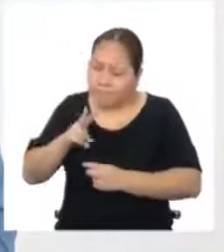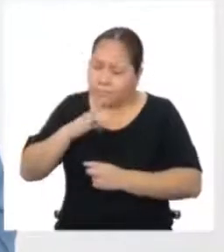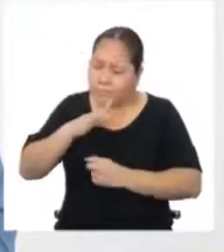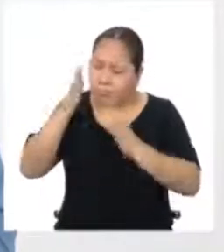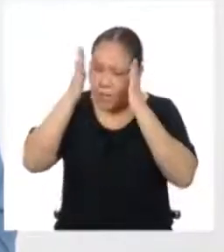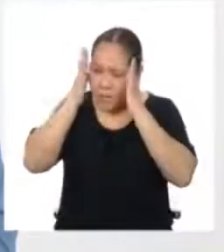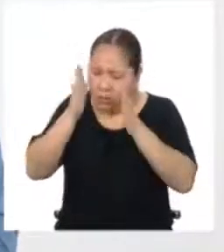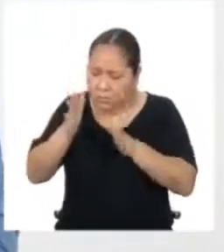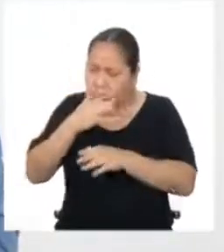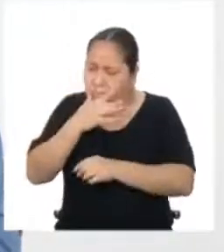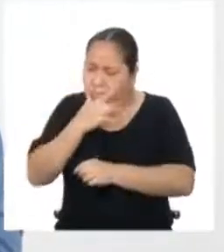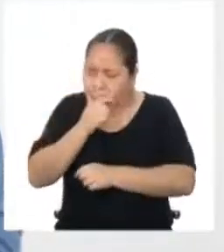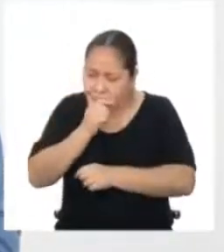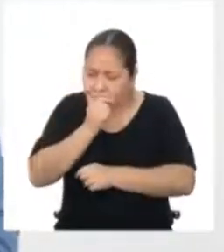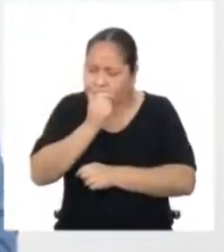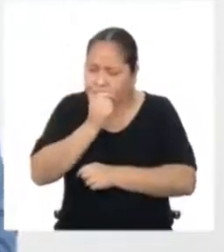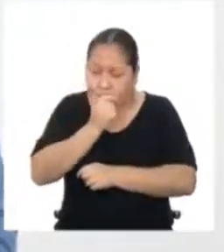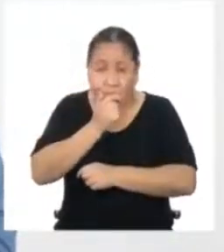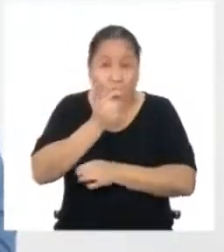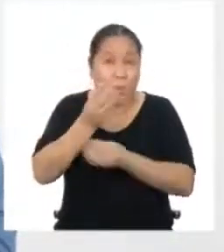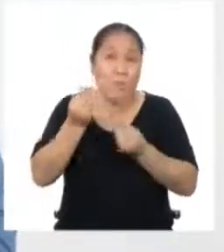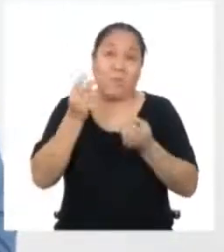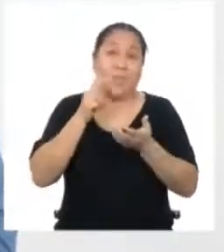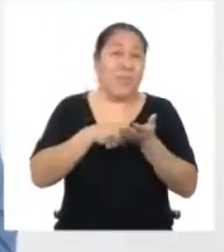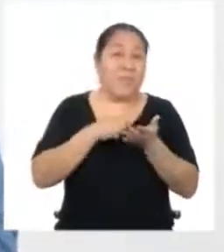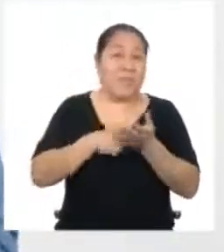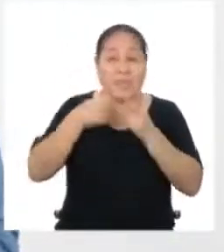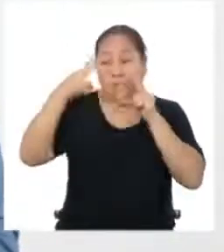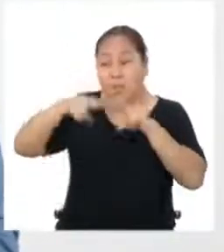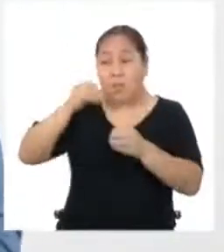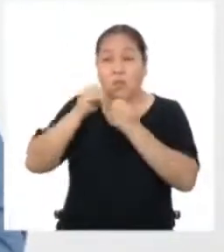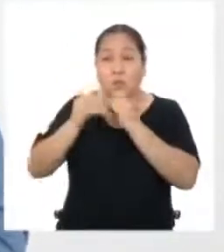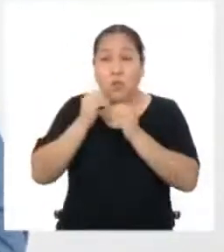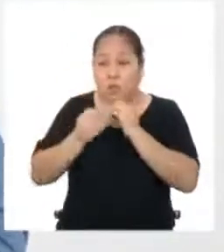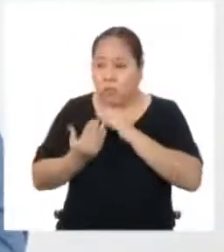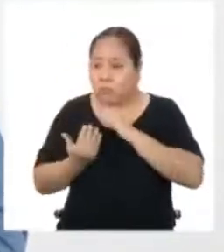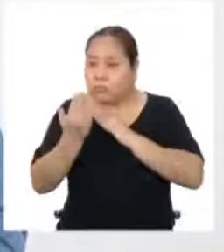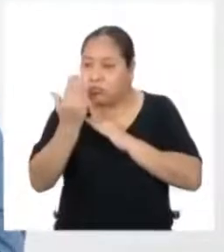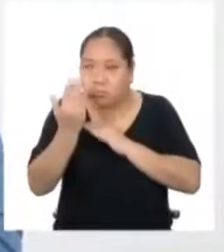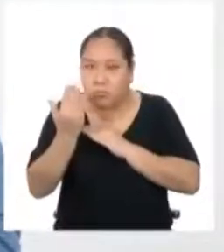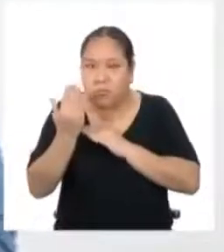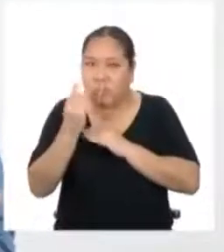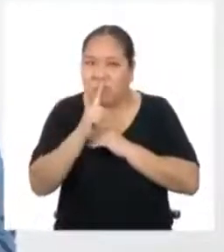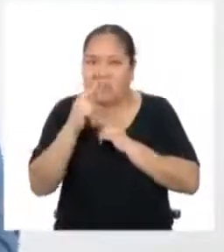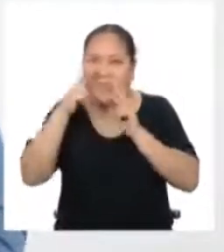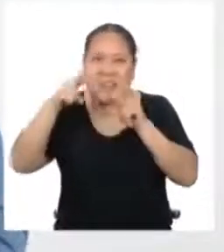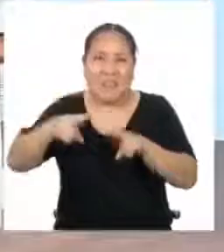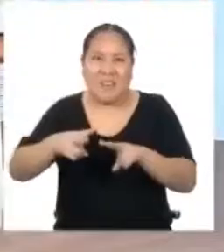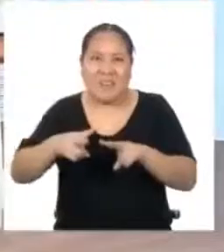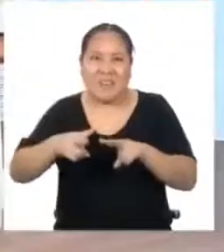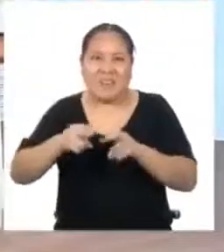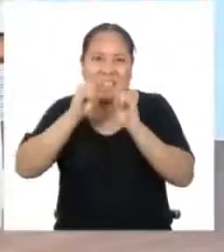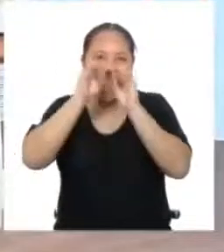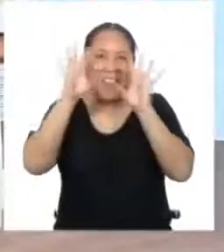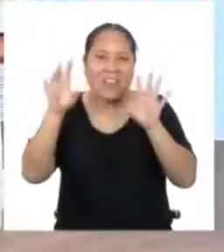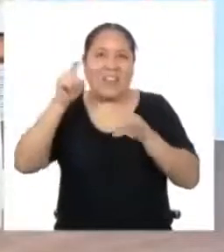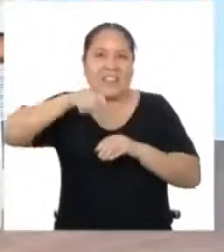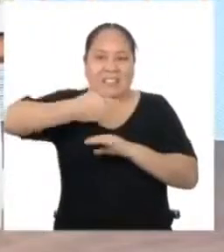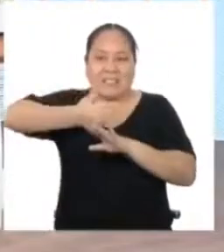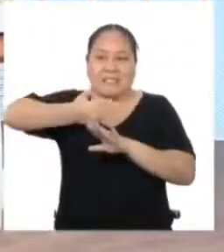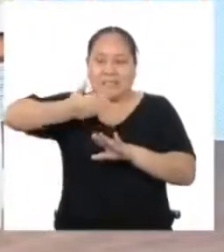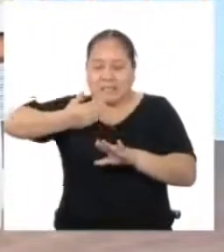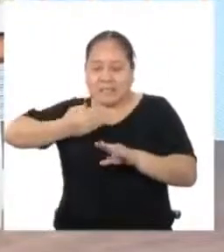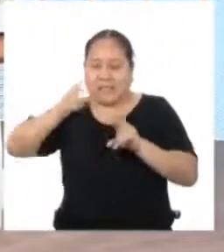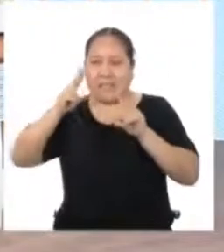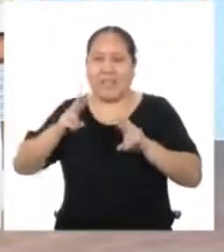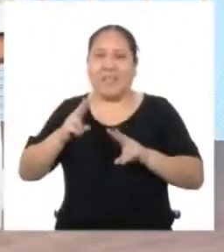atención Muchas veces tenemos las soluciones justo frente a nuestras narices Como Yanira ahora Hoy ha venido